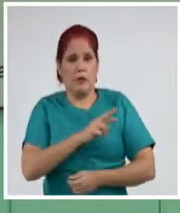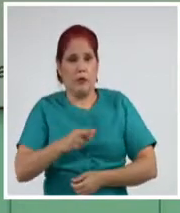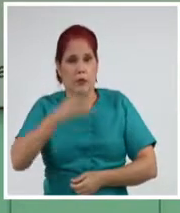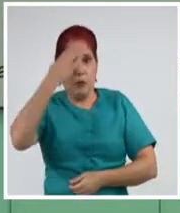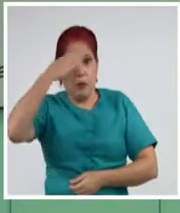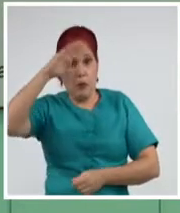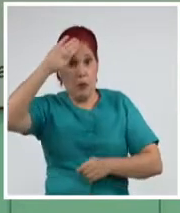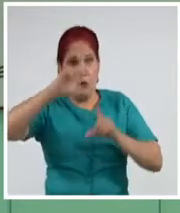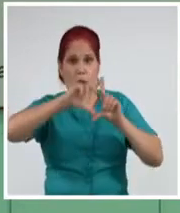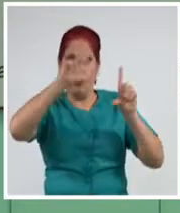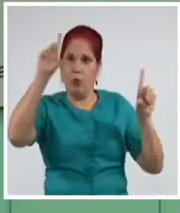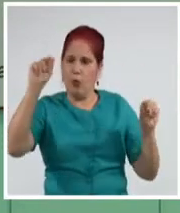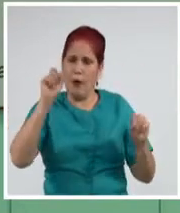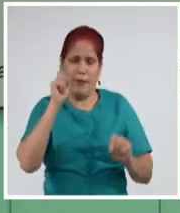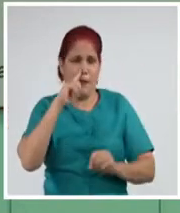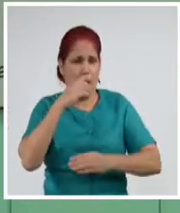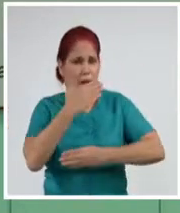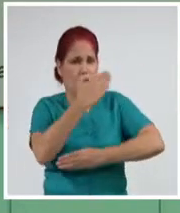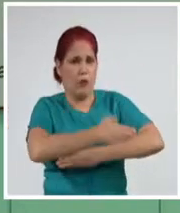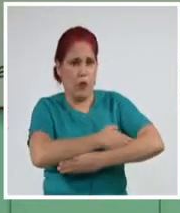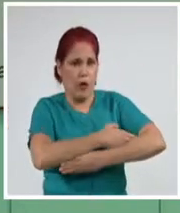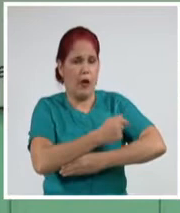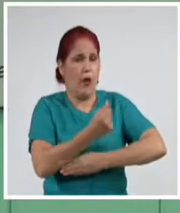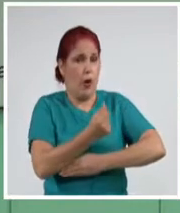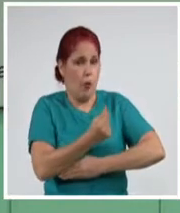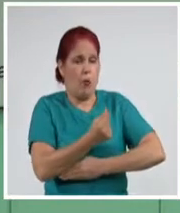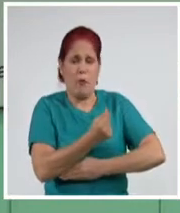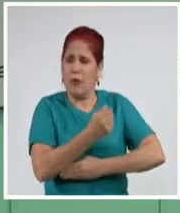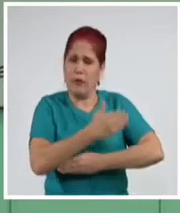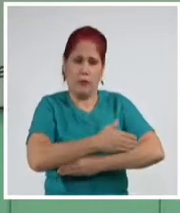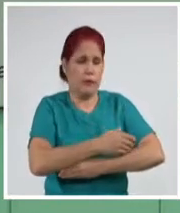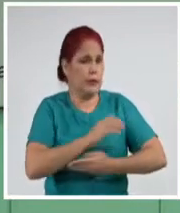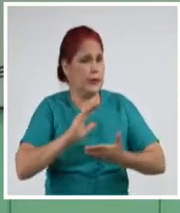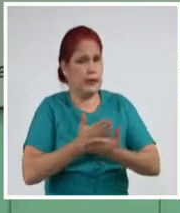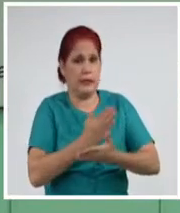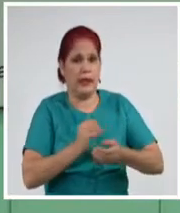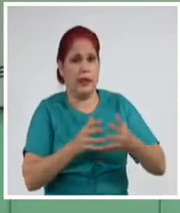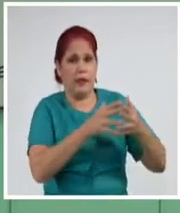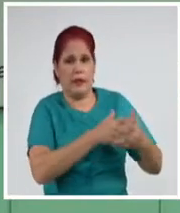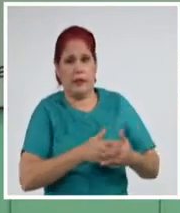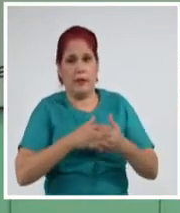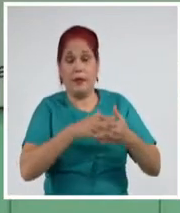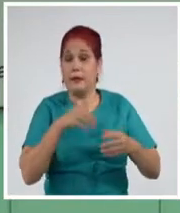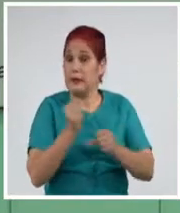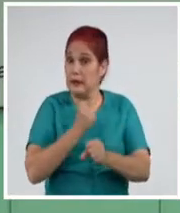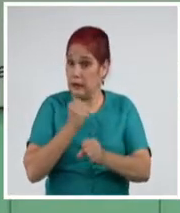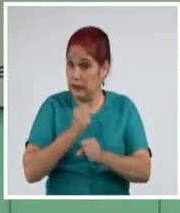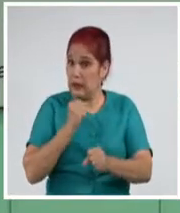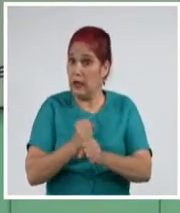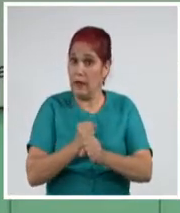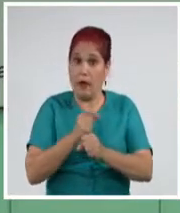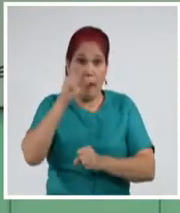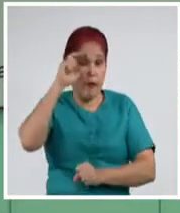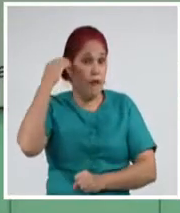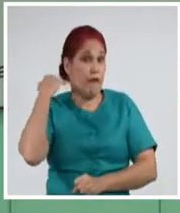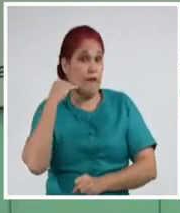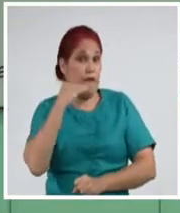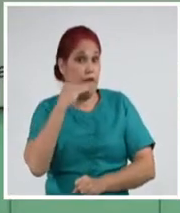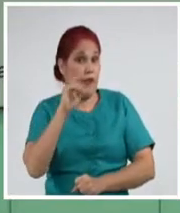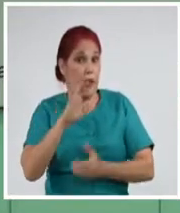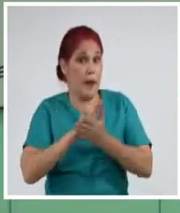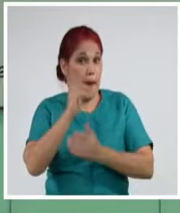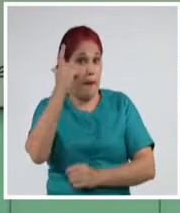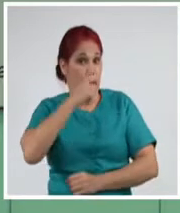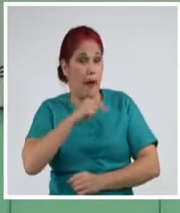cubano, el fin del bloqueo económico, comercial y financiero de Estados Unidos, la labor de Vilma Espín Guiluá, el